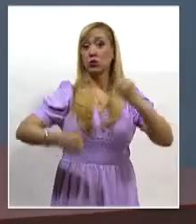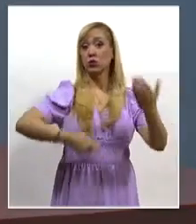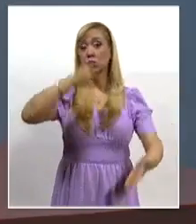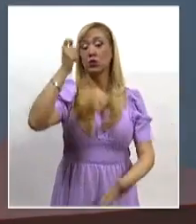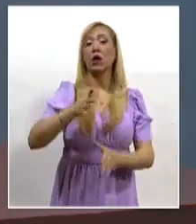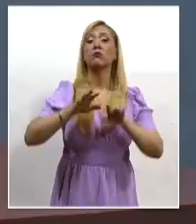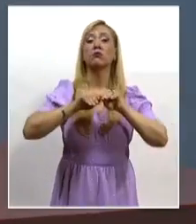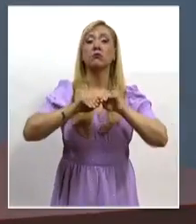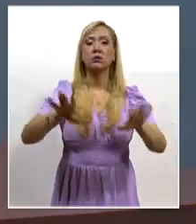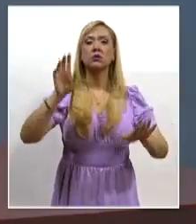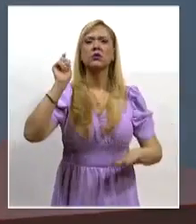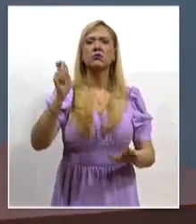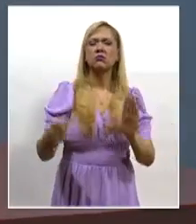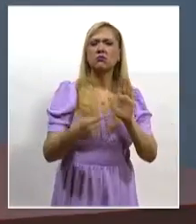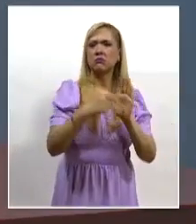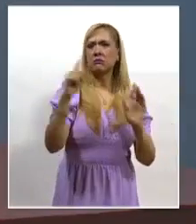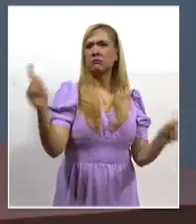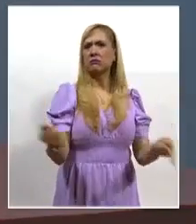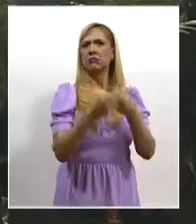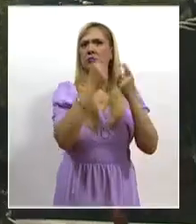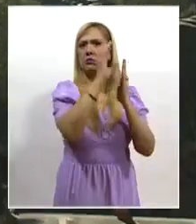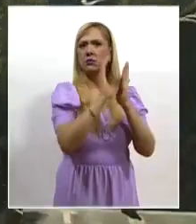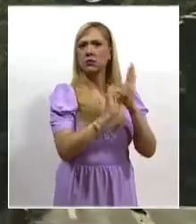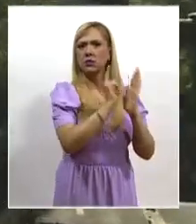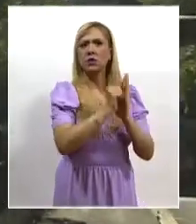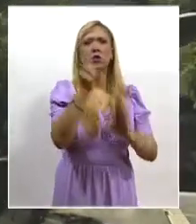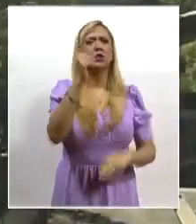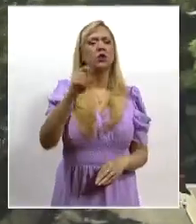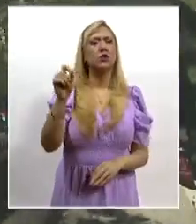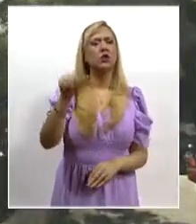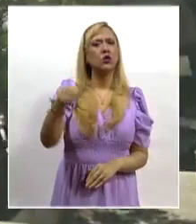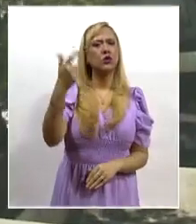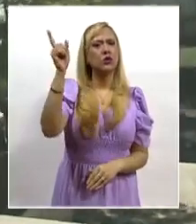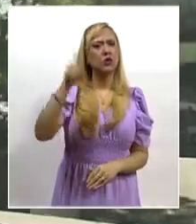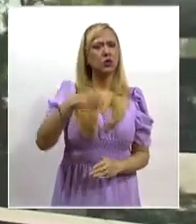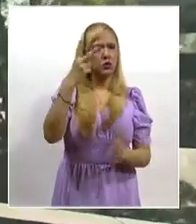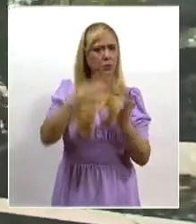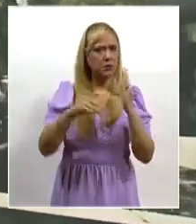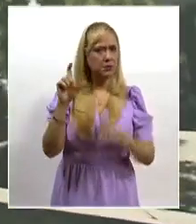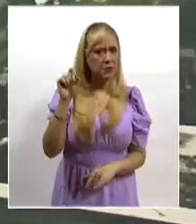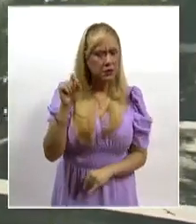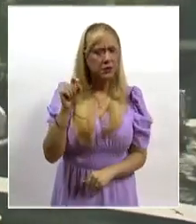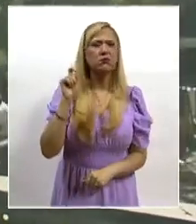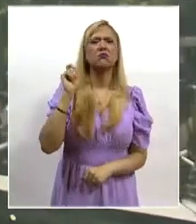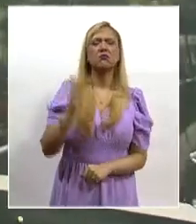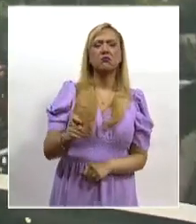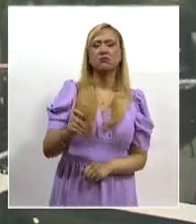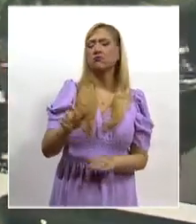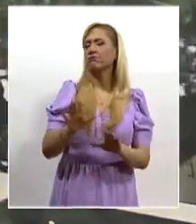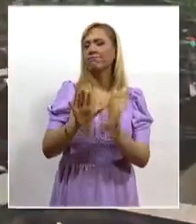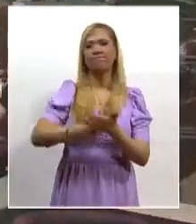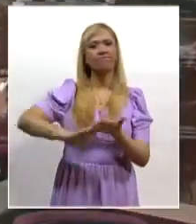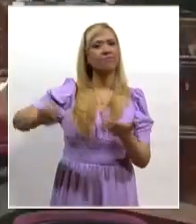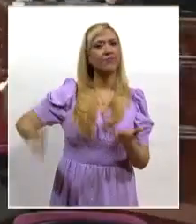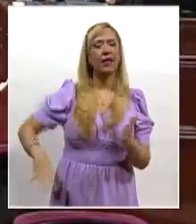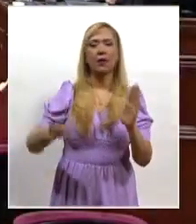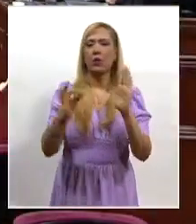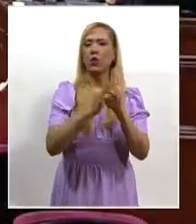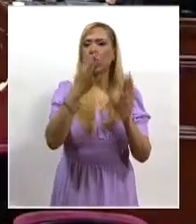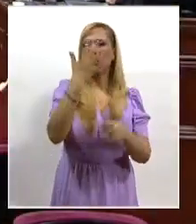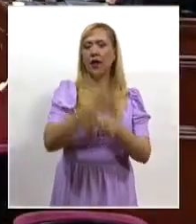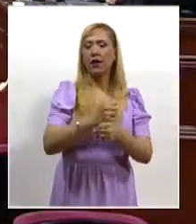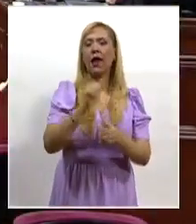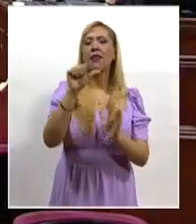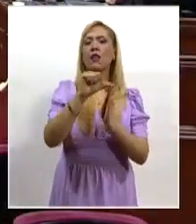sentencia del Pleno en la acción de inconstitucionalidad 112-2020, en la que invalidó la fracción quinta del artículo